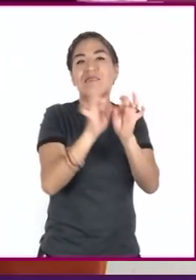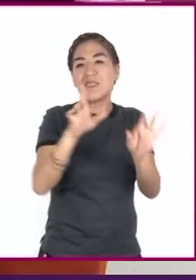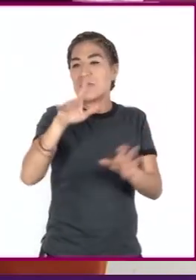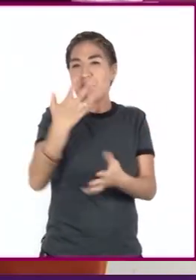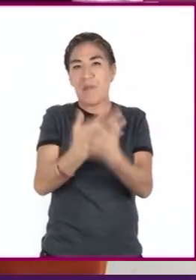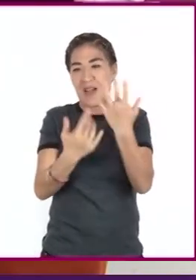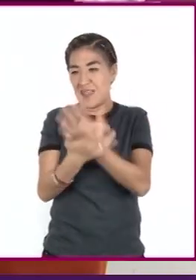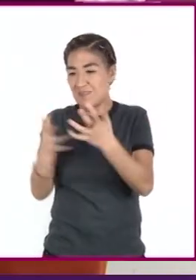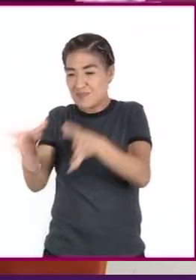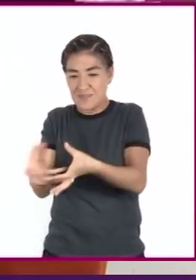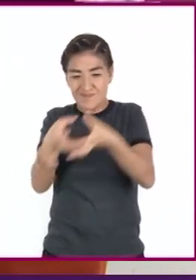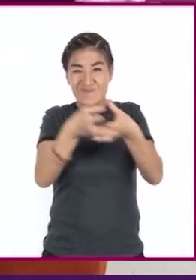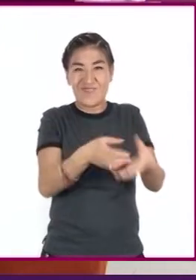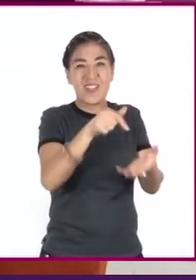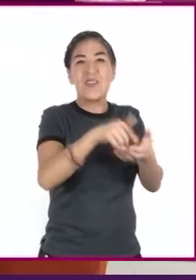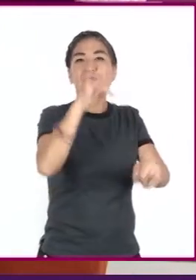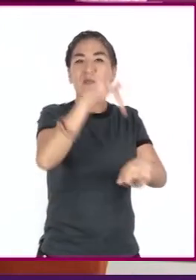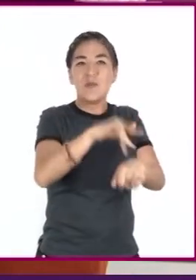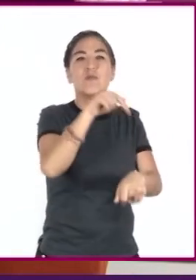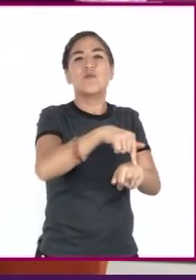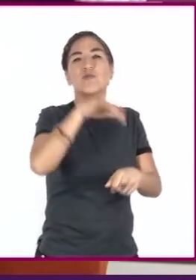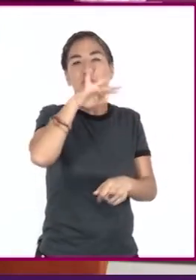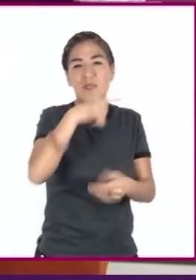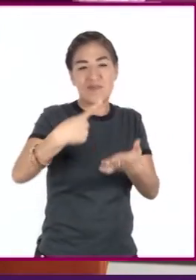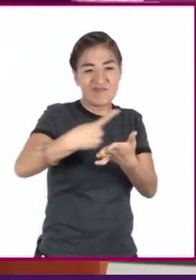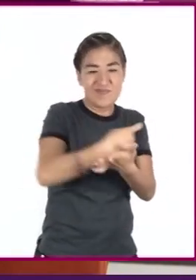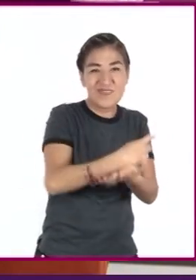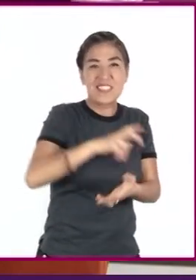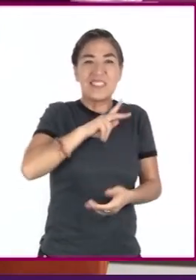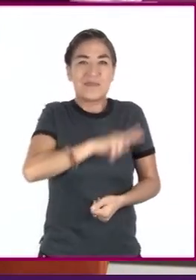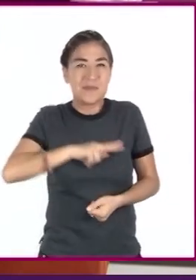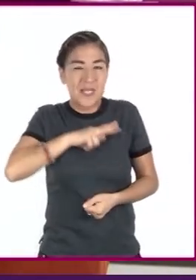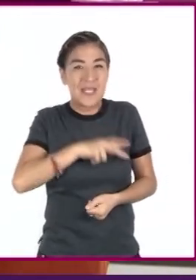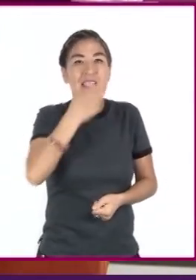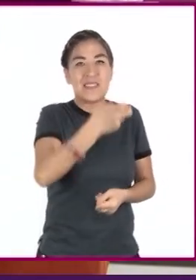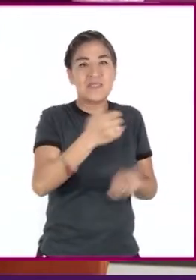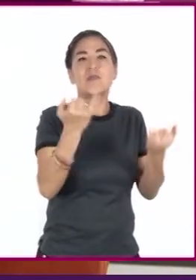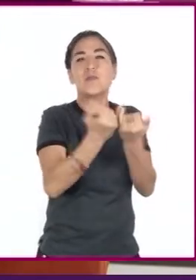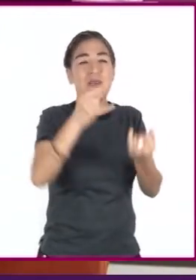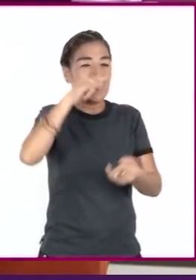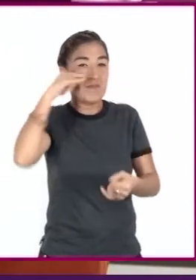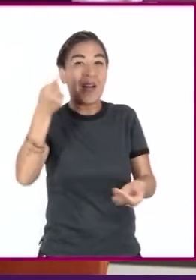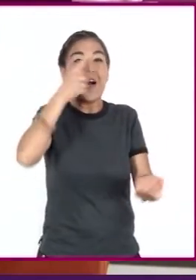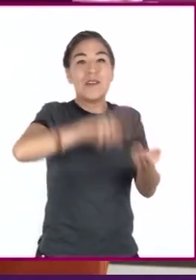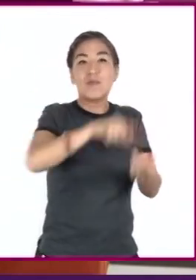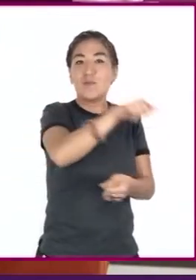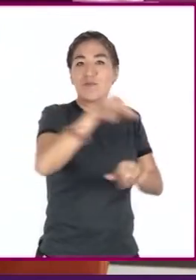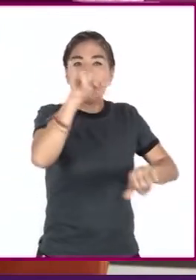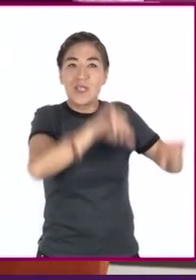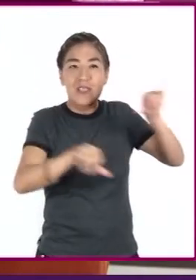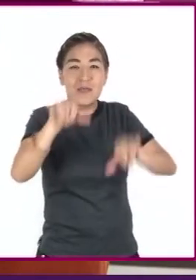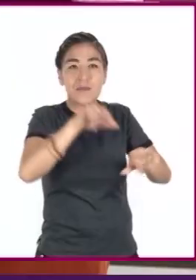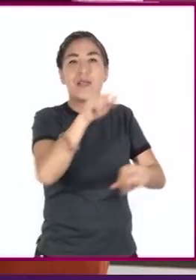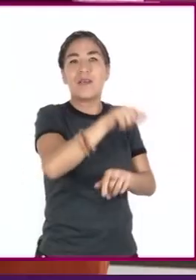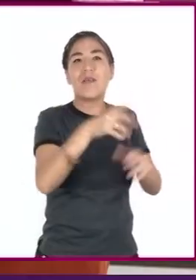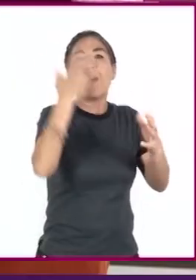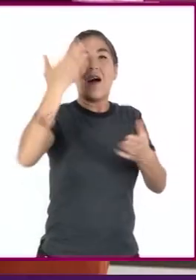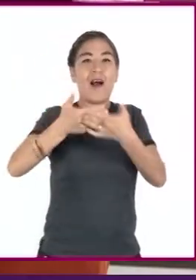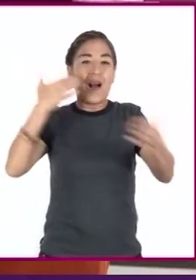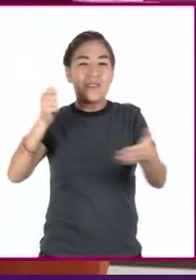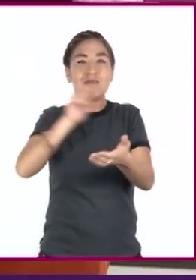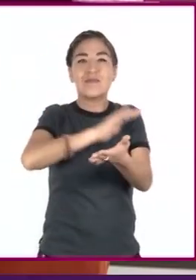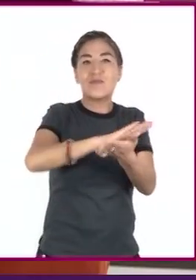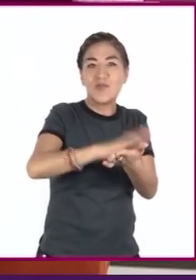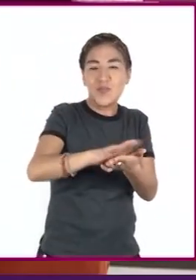transmitir microorganismos como las bacterias, hongos y parásitos, además de sustancias químicas con las que fueron tratados,